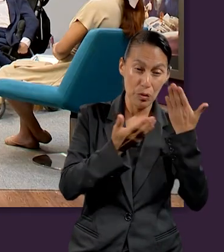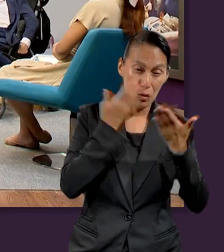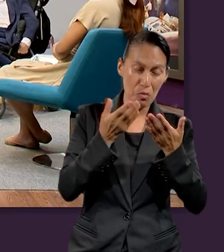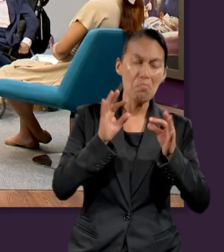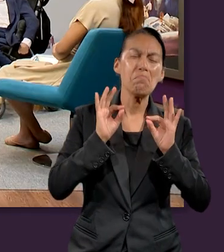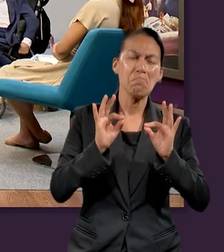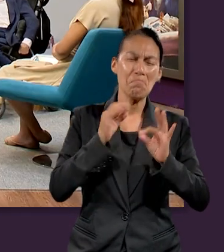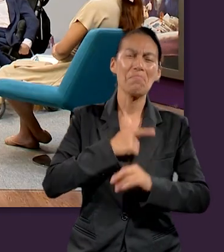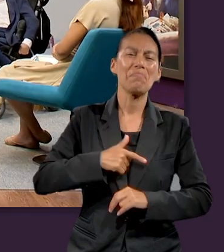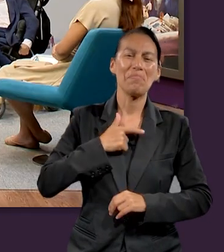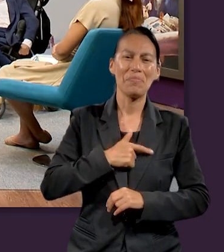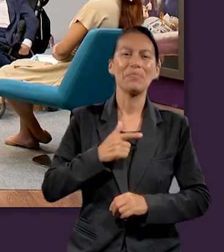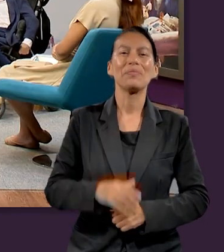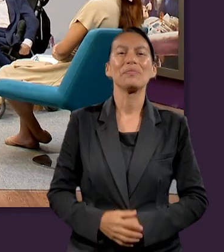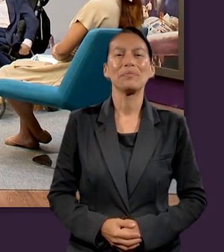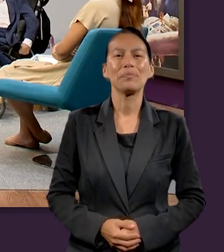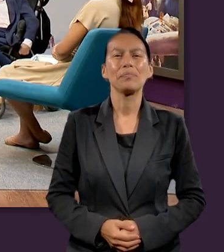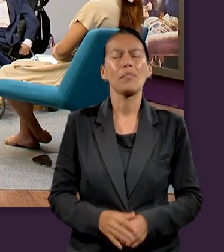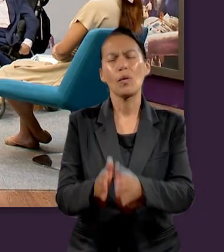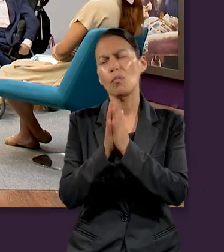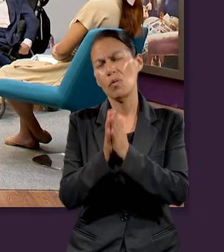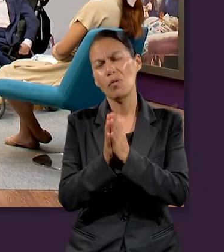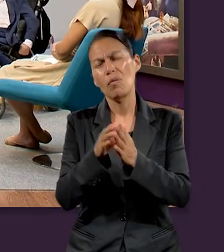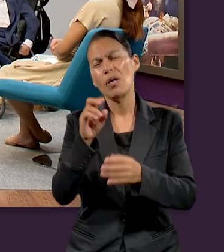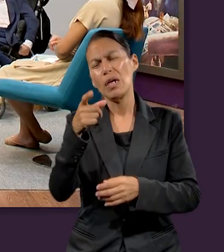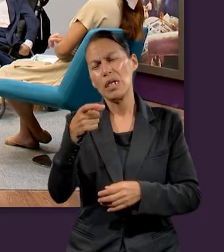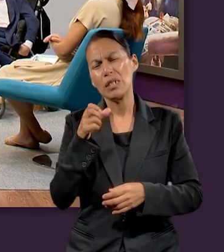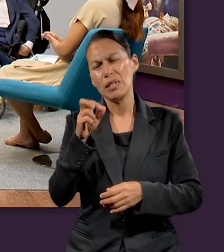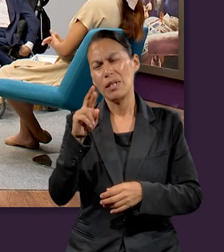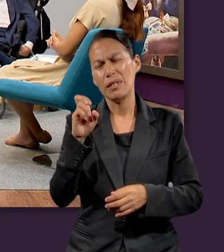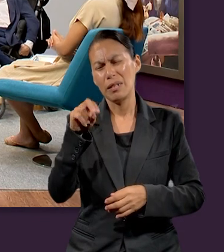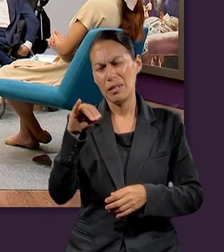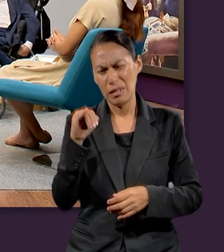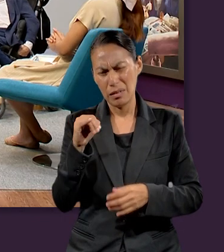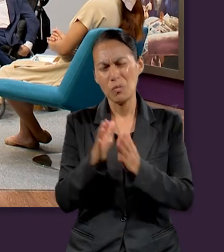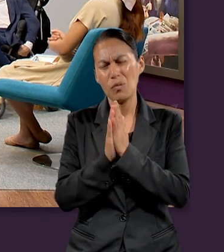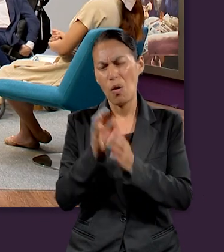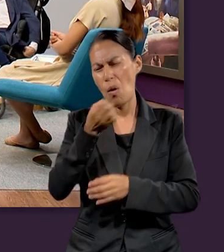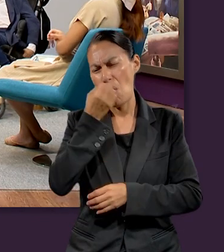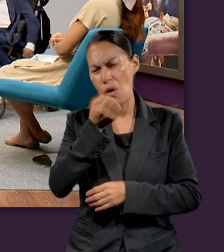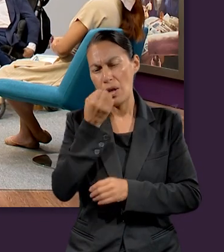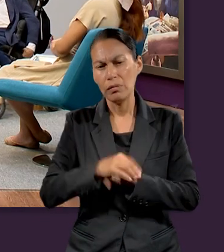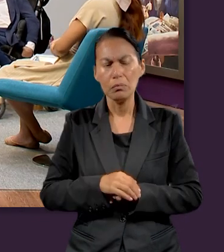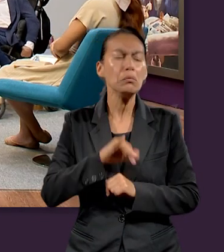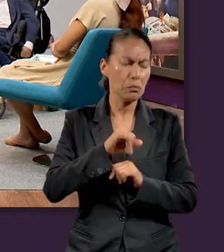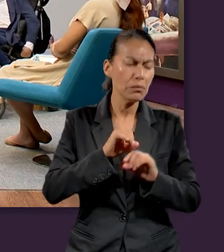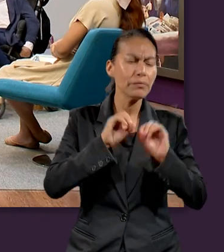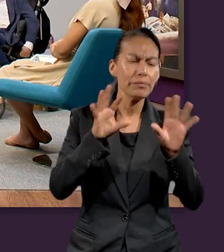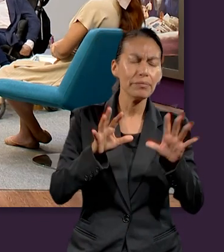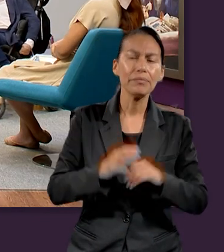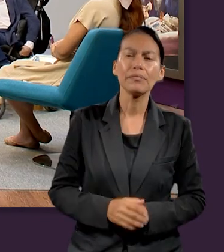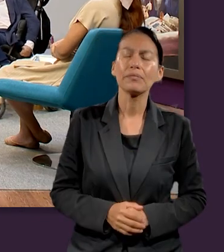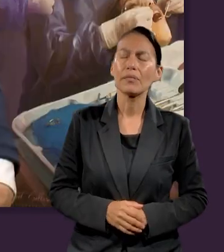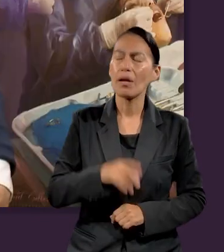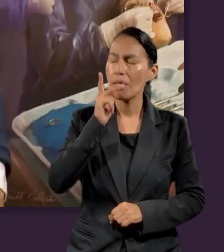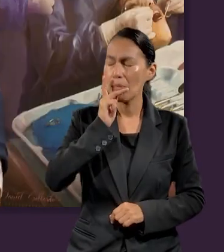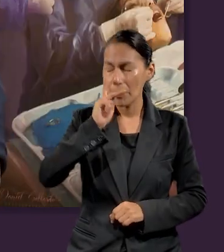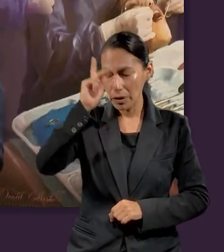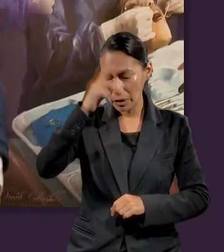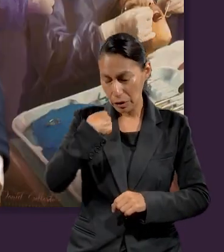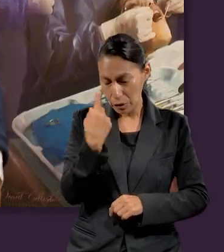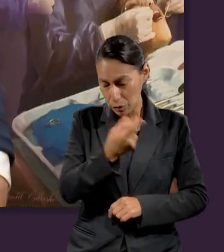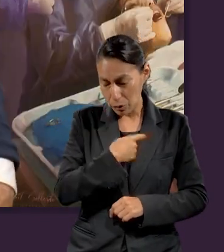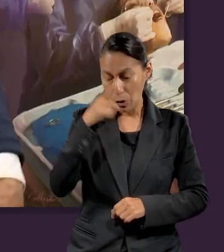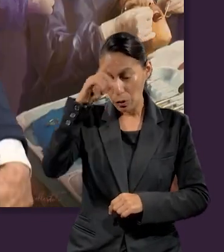disfrutar mucho el repaso de esta lección. Dirígenos en una oración, por favor, Shareni, si eres tan amable. Claro que sí.